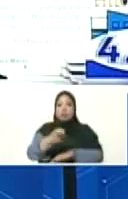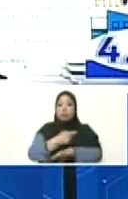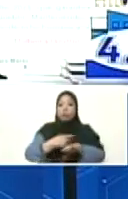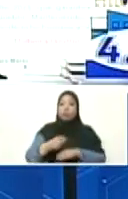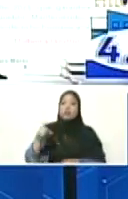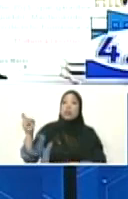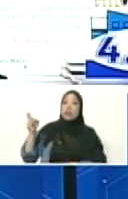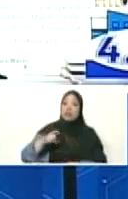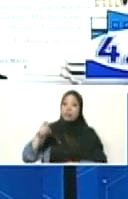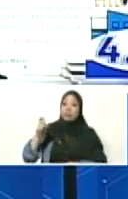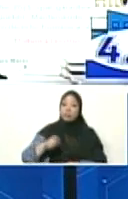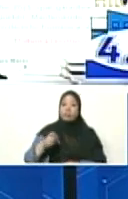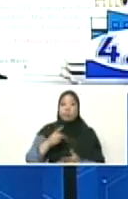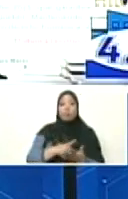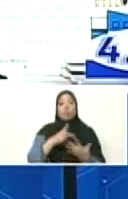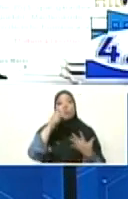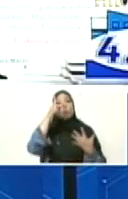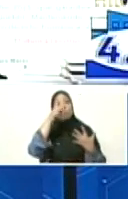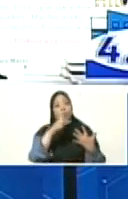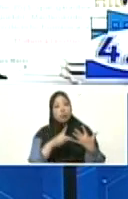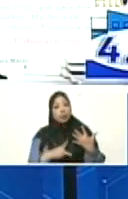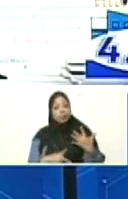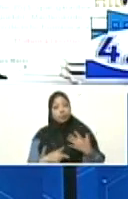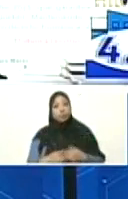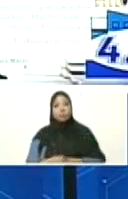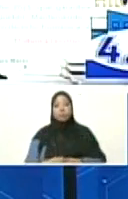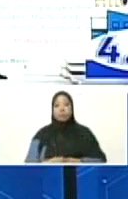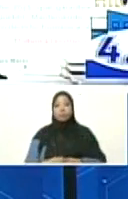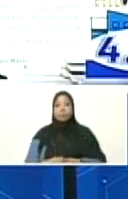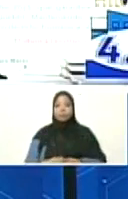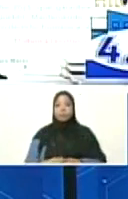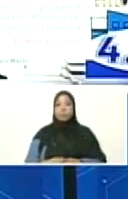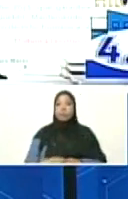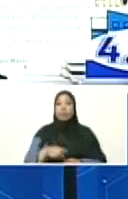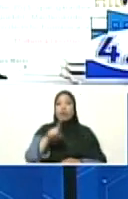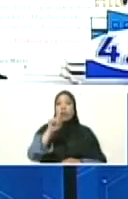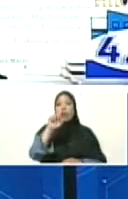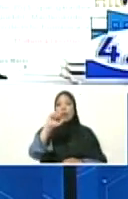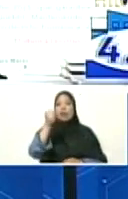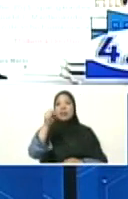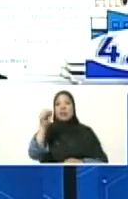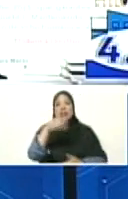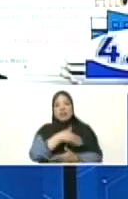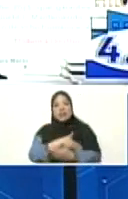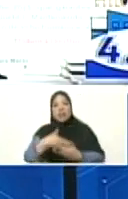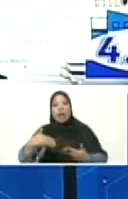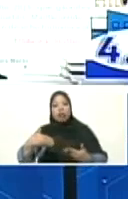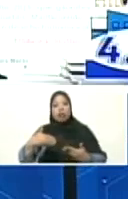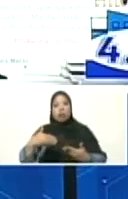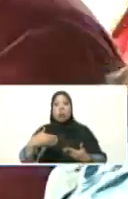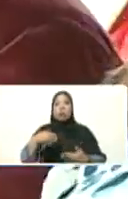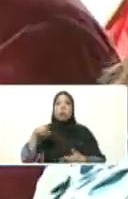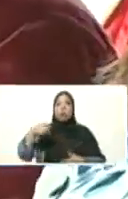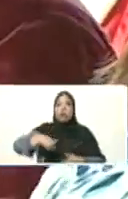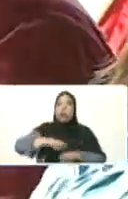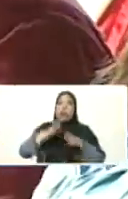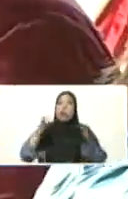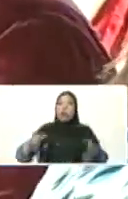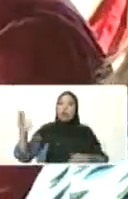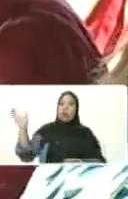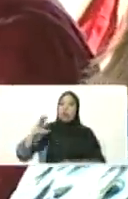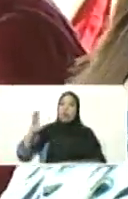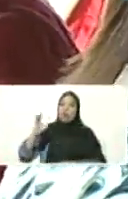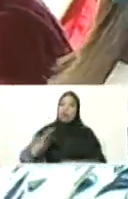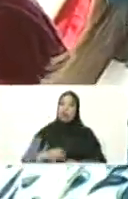para ver los planes, los planes para dentro de 10 años, 20 años, de la Gran Caraca, para que